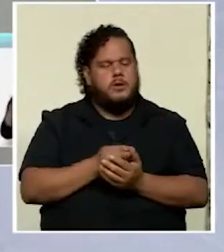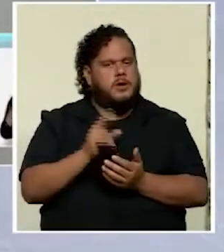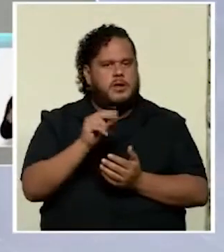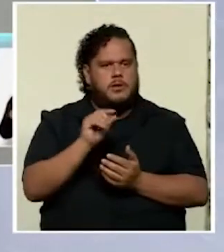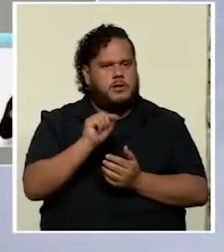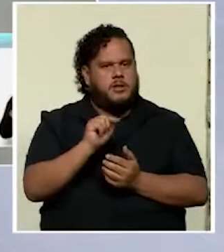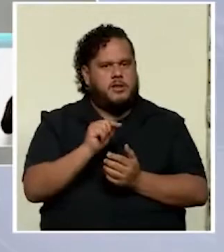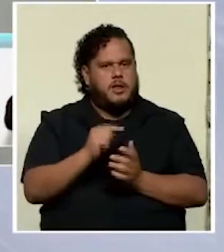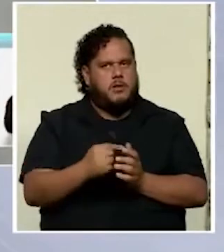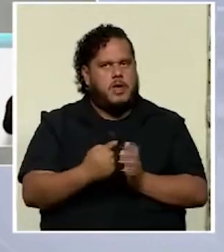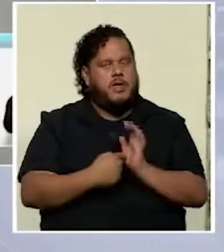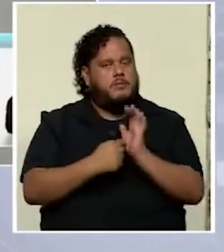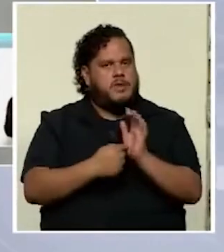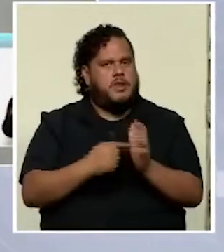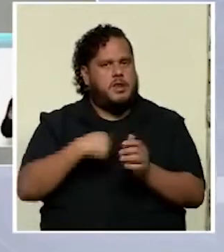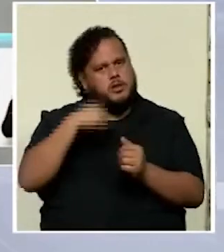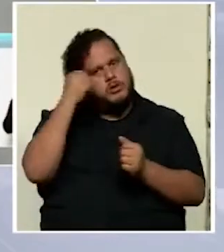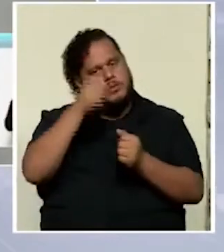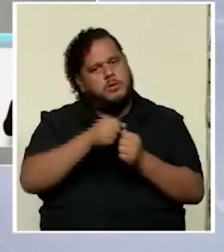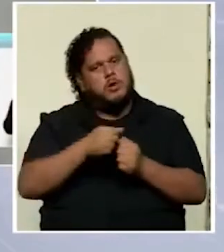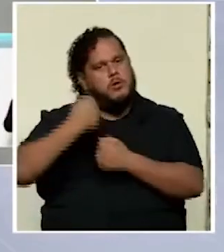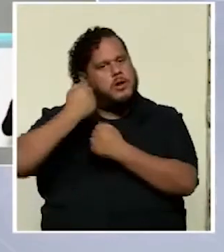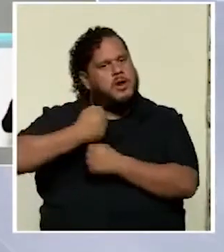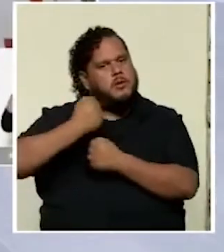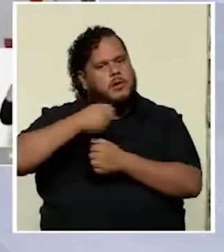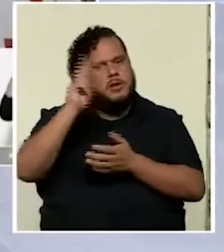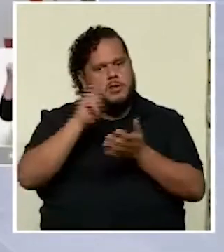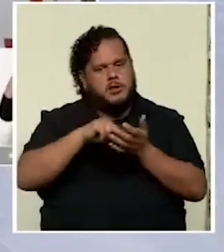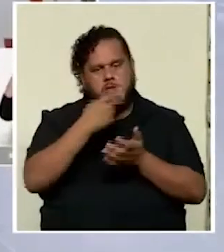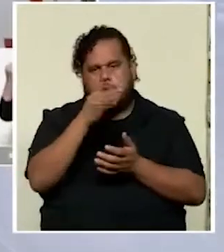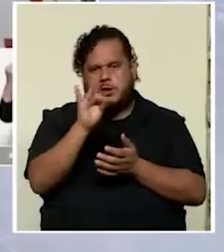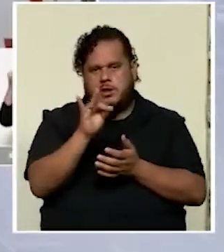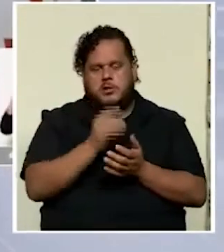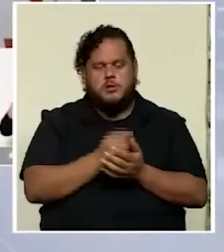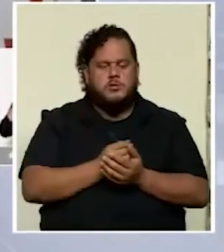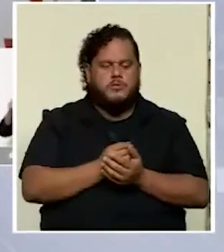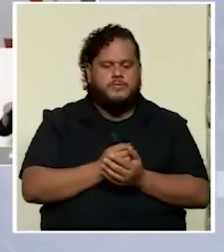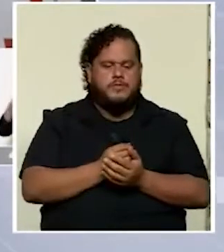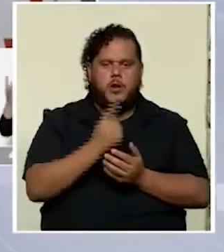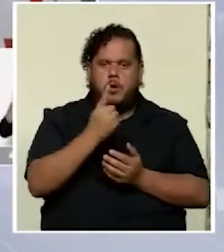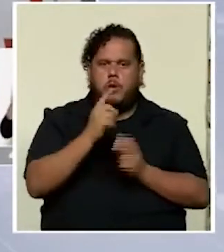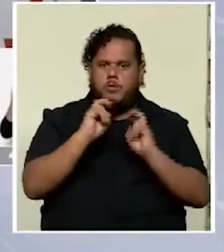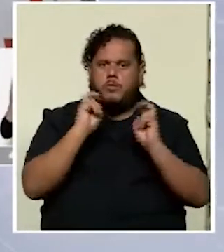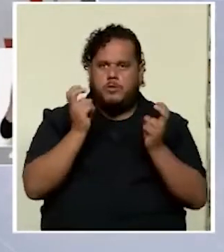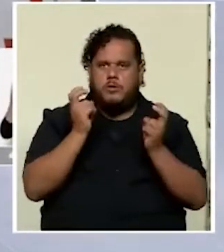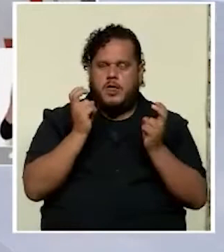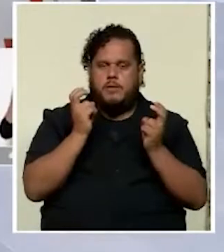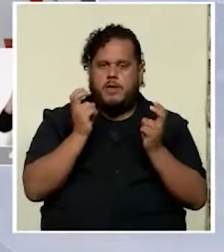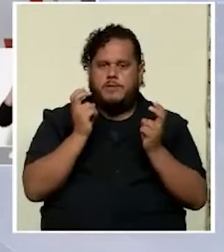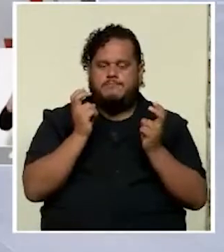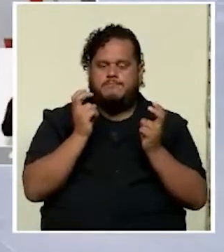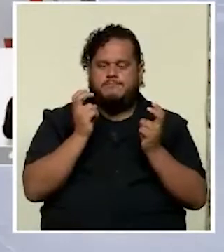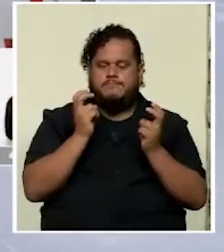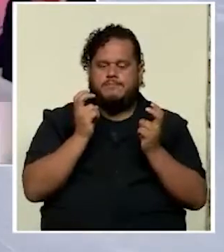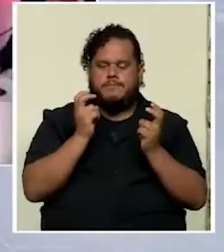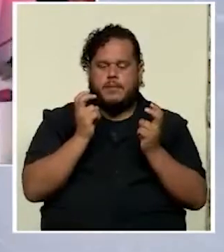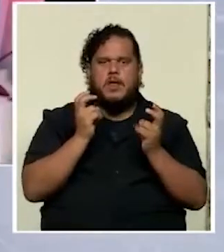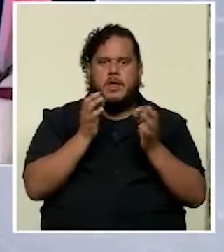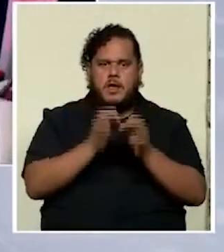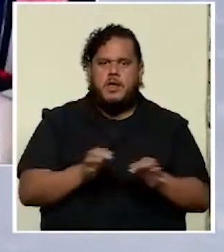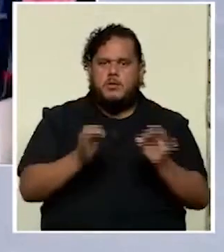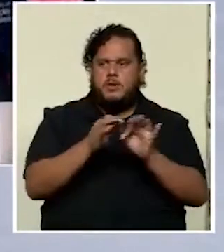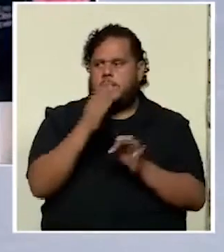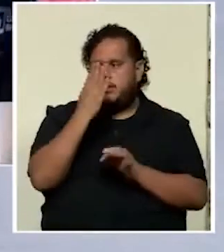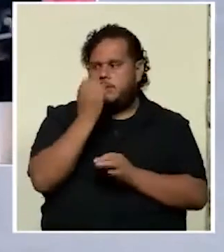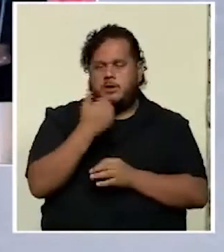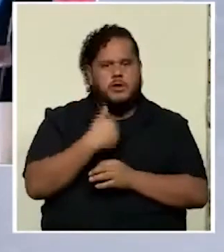estado presente recuerdo que en la huelga del 2018 fue un tema verdad bastante importante porque